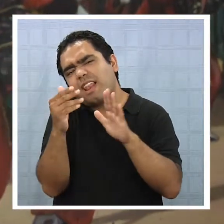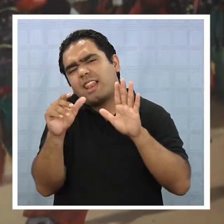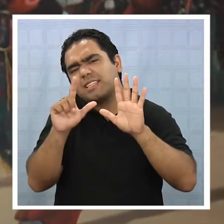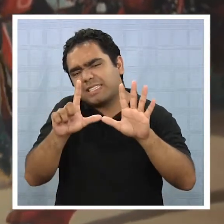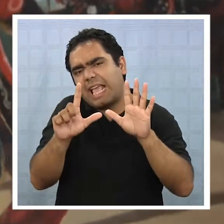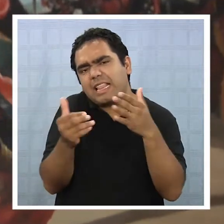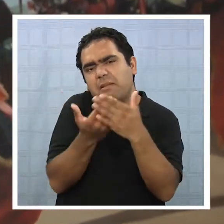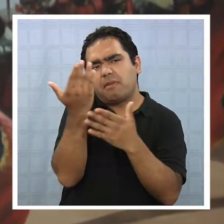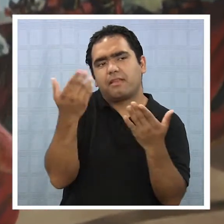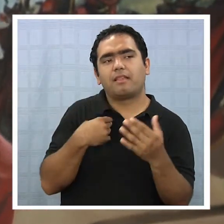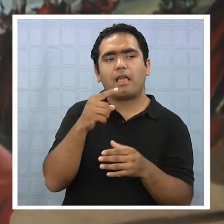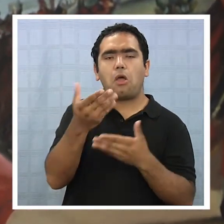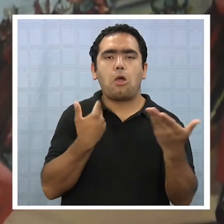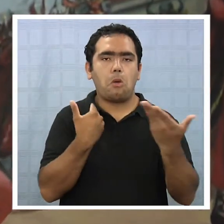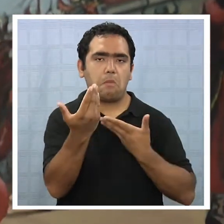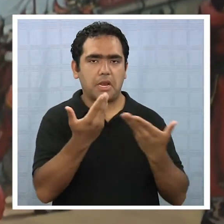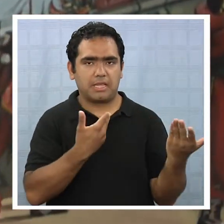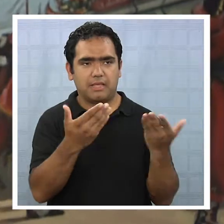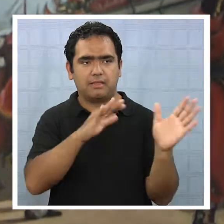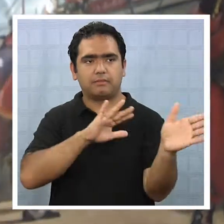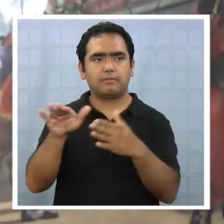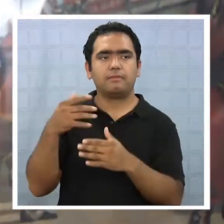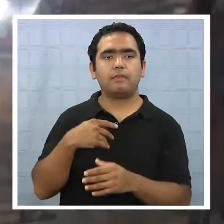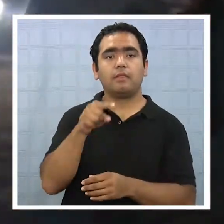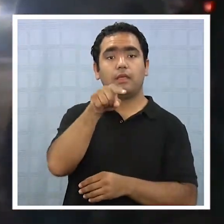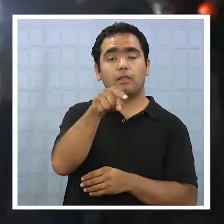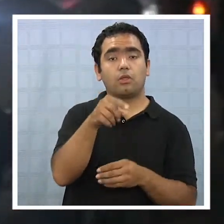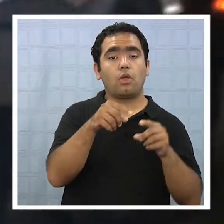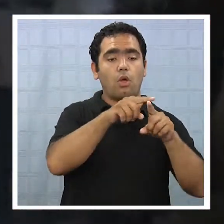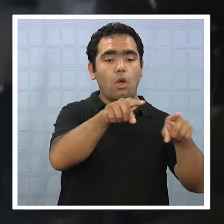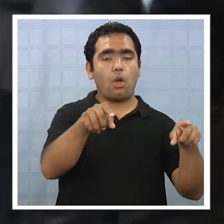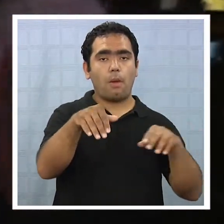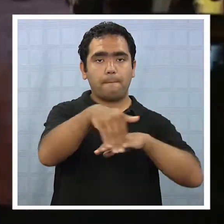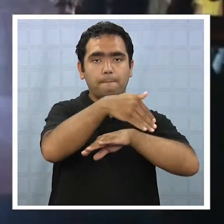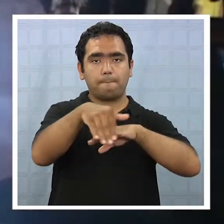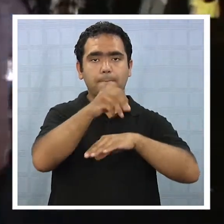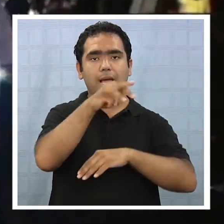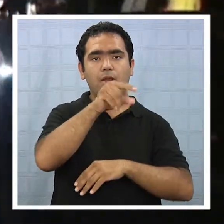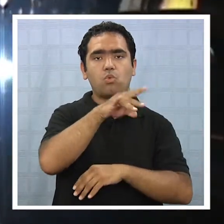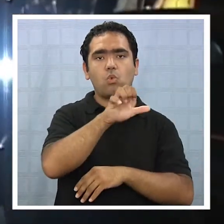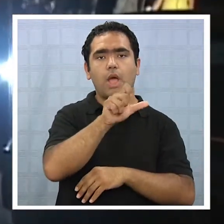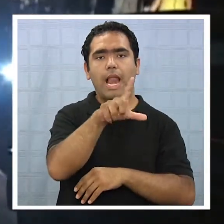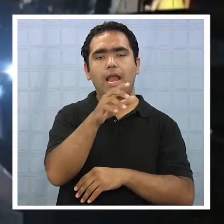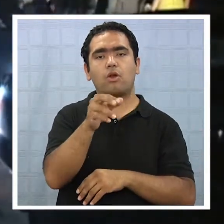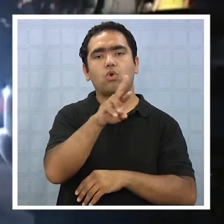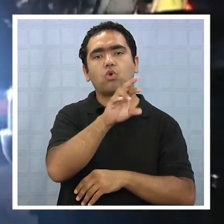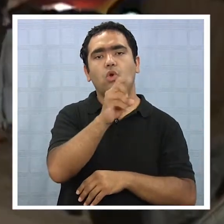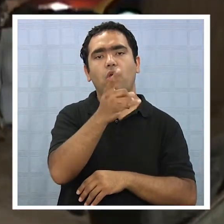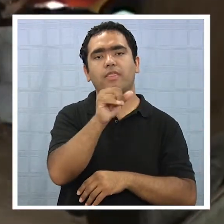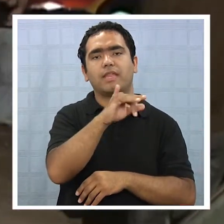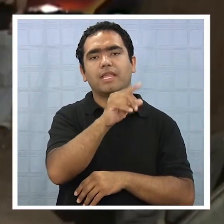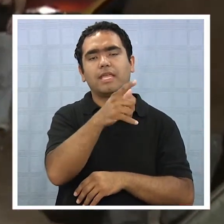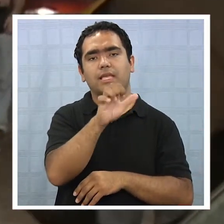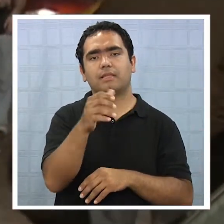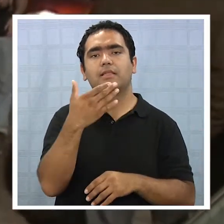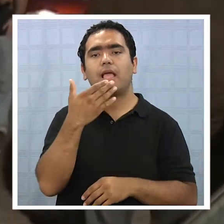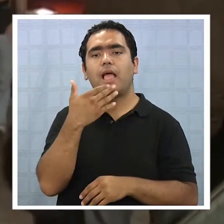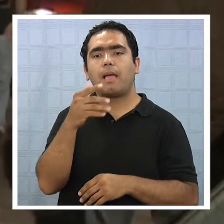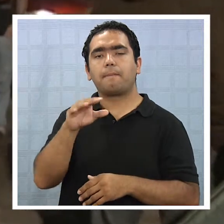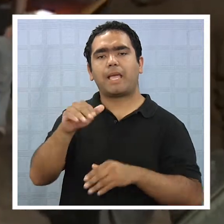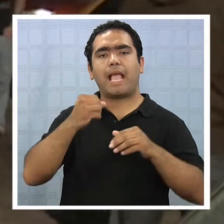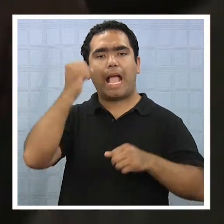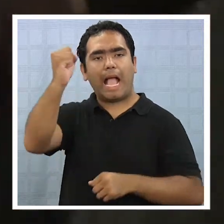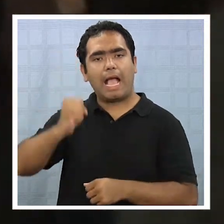esa hora aquí compartiendo. A esta oferta, ubicada en Manuel Rodríguez Convivar, se agregan otras celebraciones masivas en la península de Cabancha,